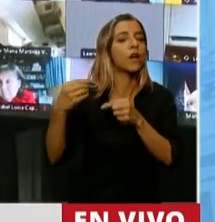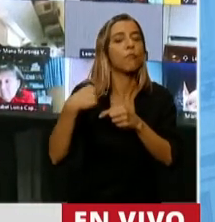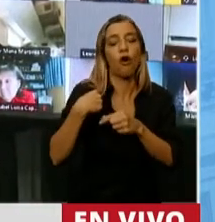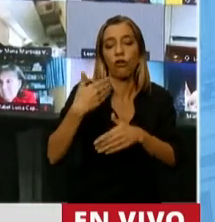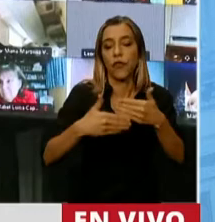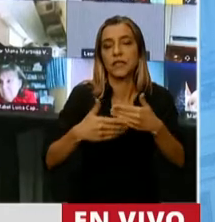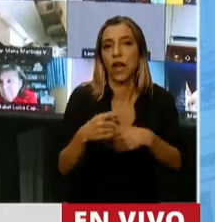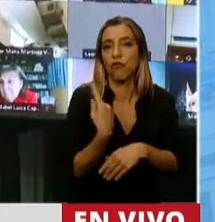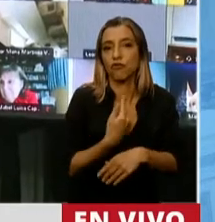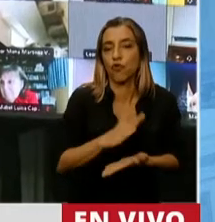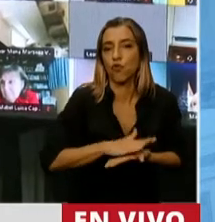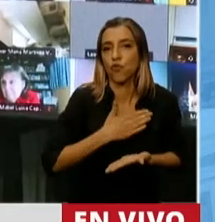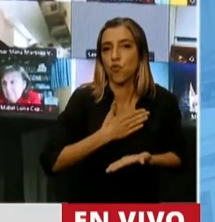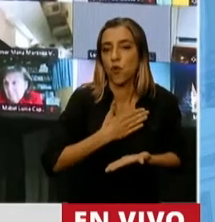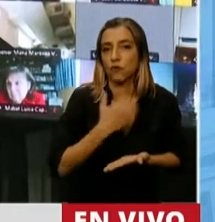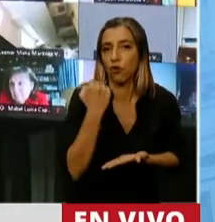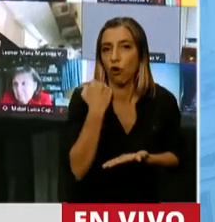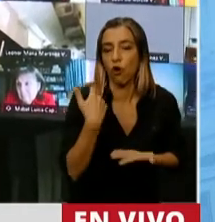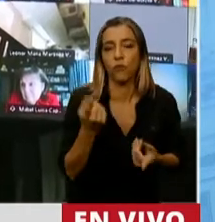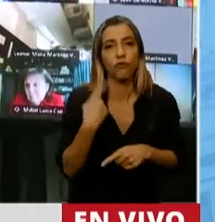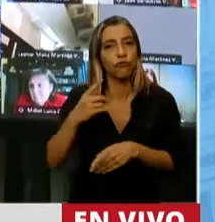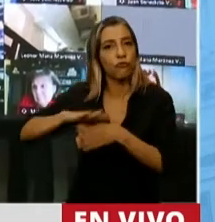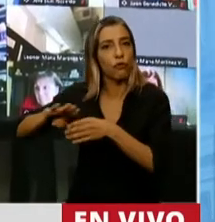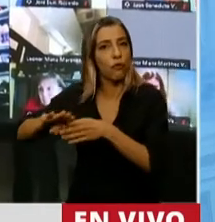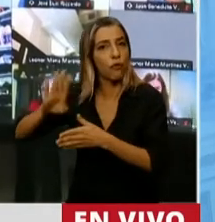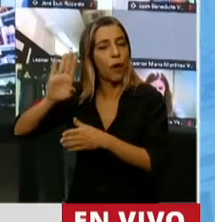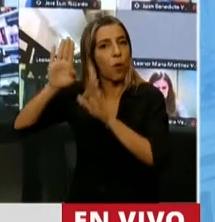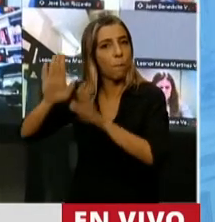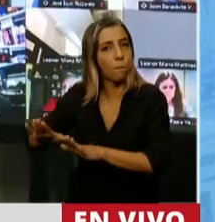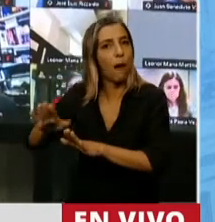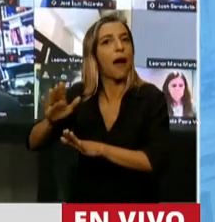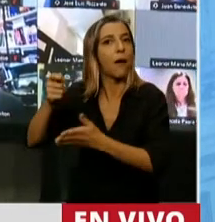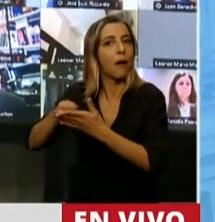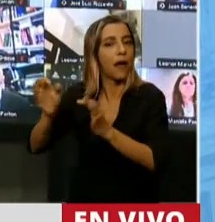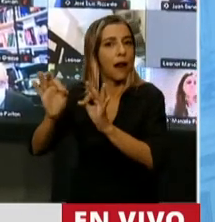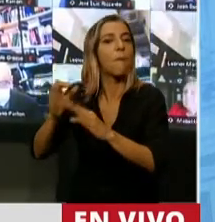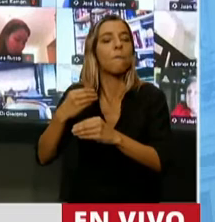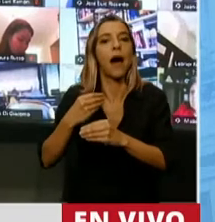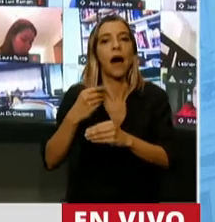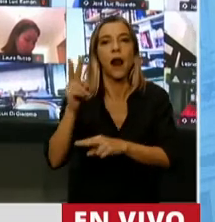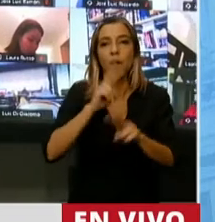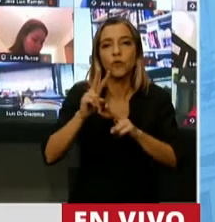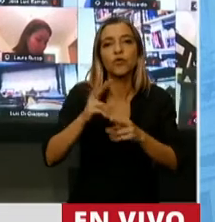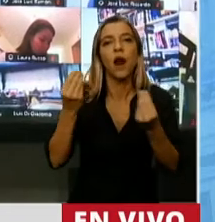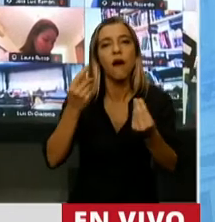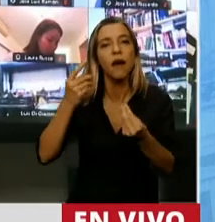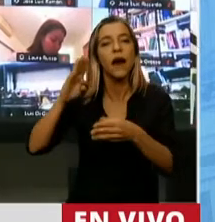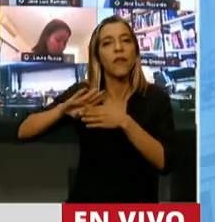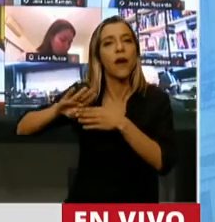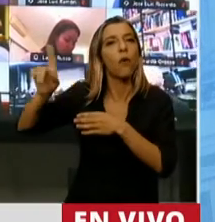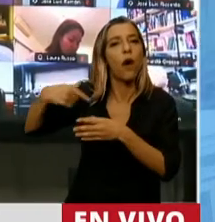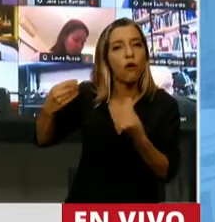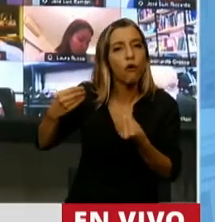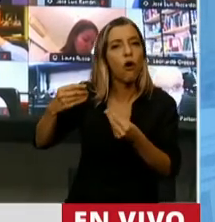se deben suspender los pagos de deuda para investigar esos endeudamientos fraudulentos y poder distinguir